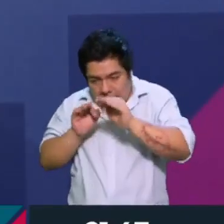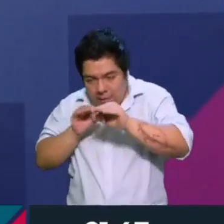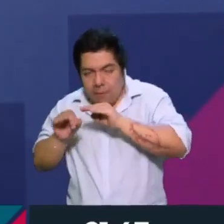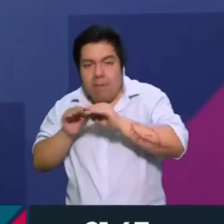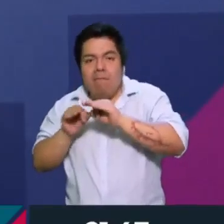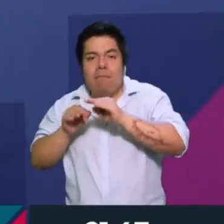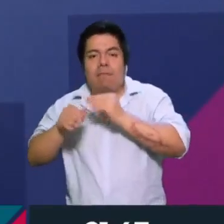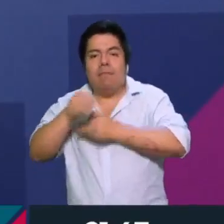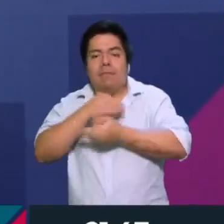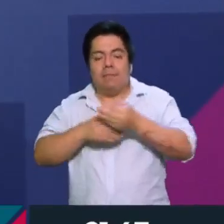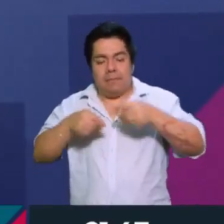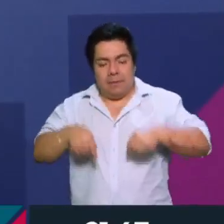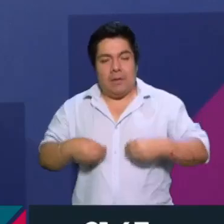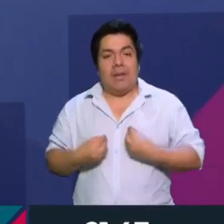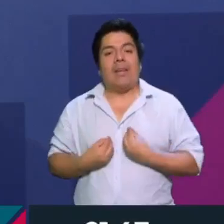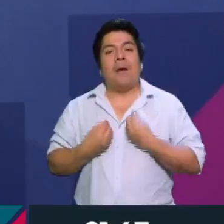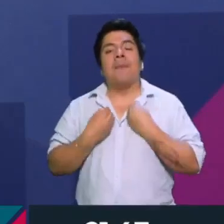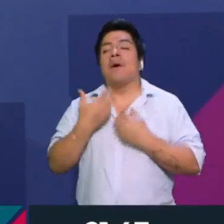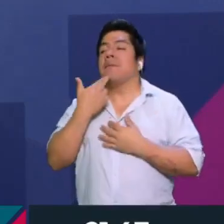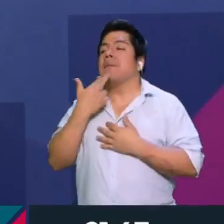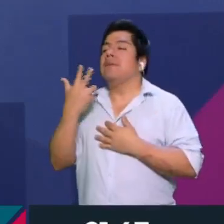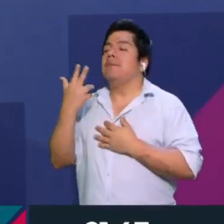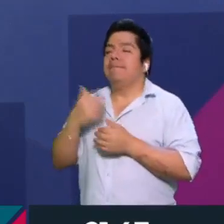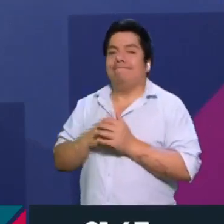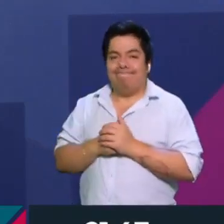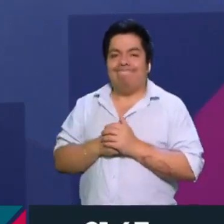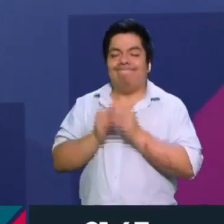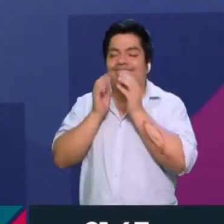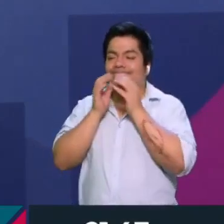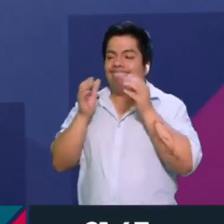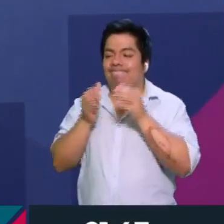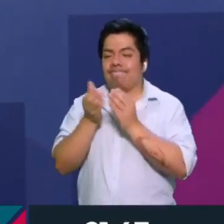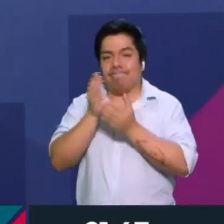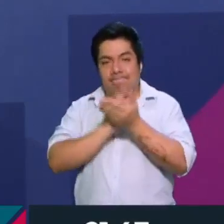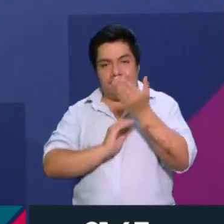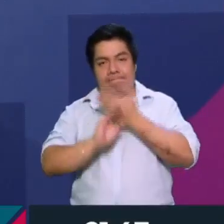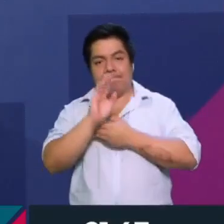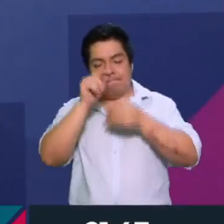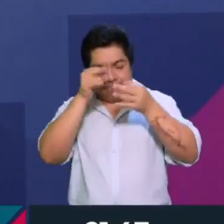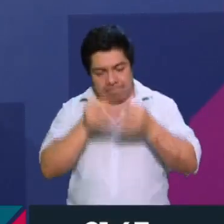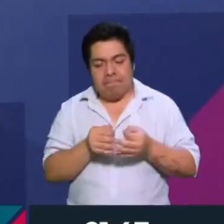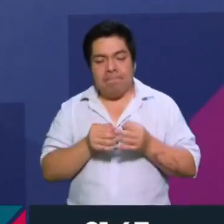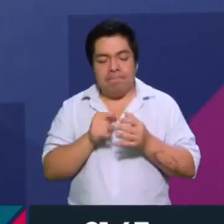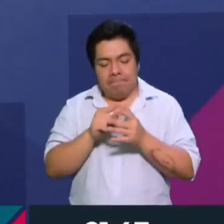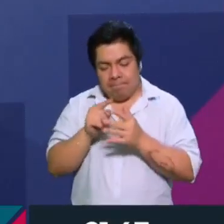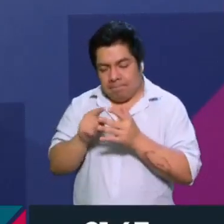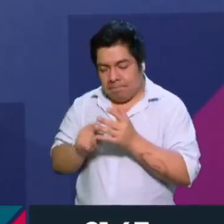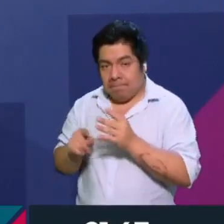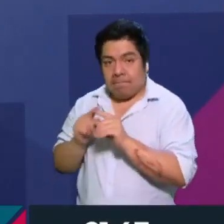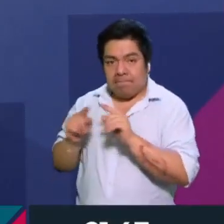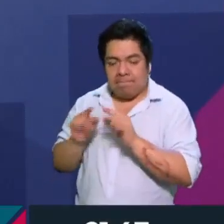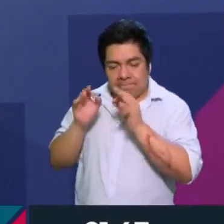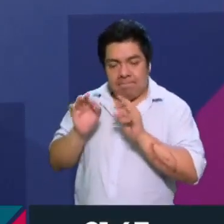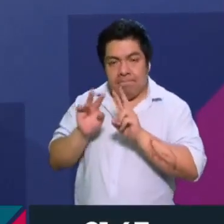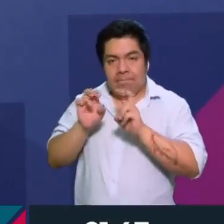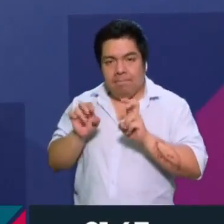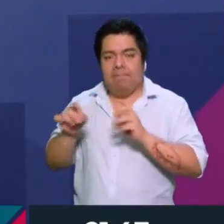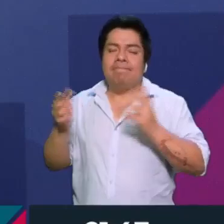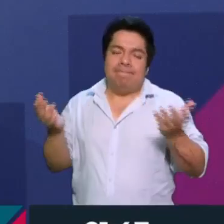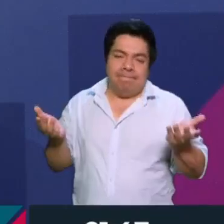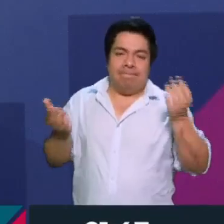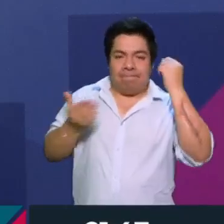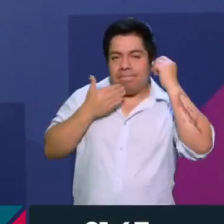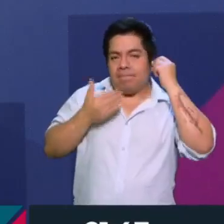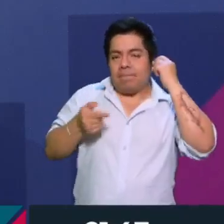vivamos mejor en la ciudad y que somos un congreso de avanzada. Aquí hemos empezado a hablar de muchos temas y este no es la diferencia.